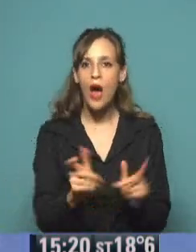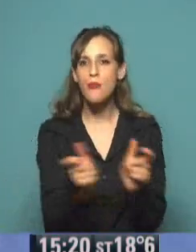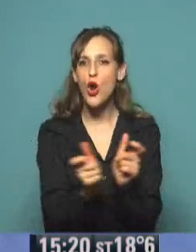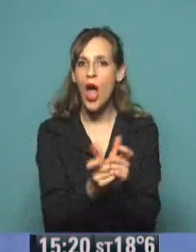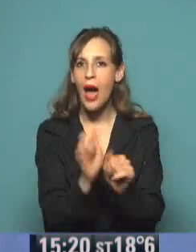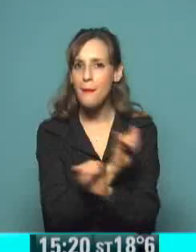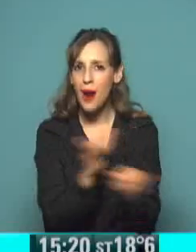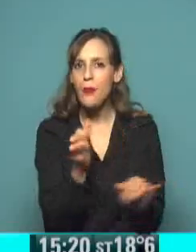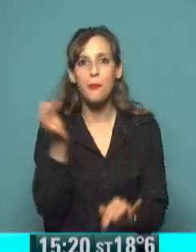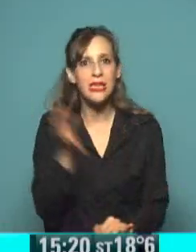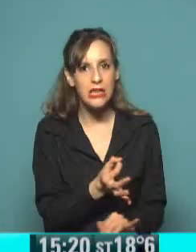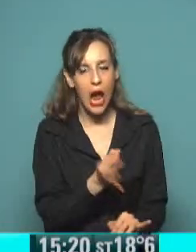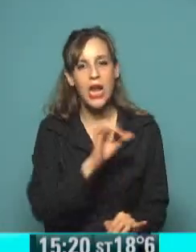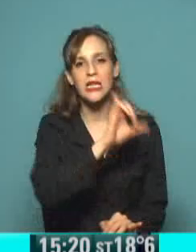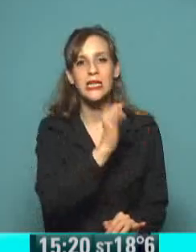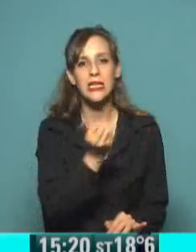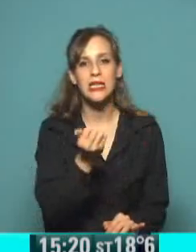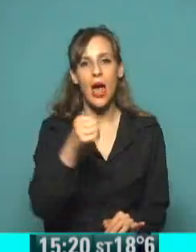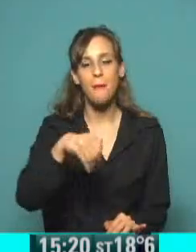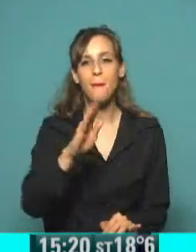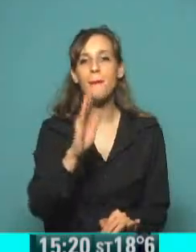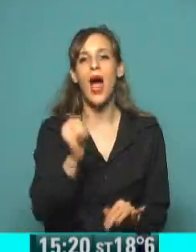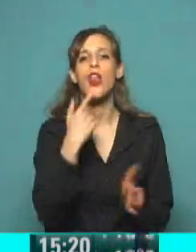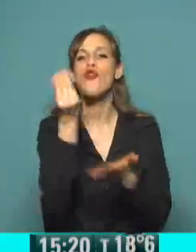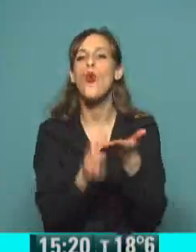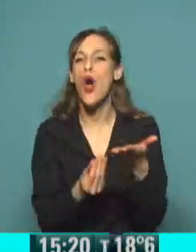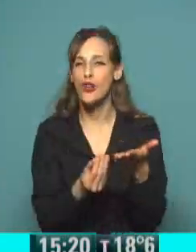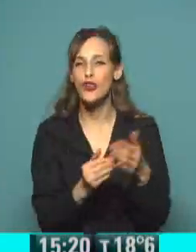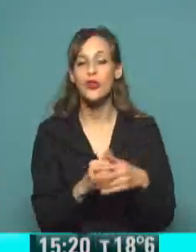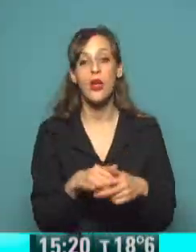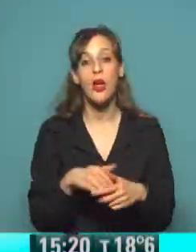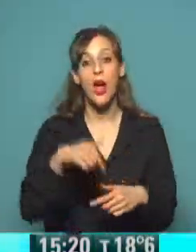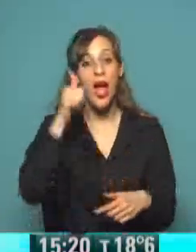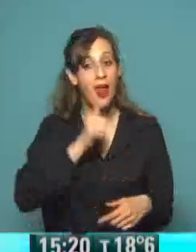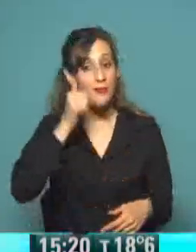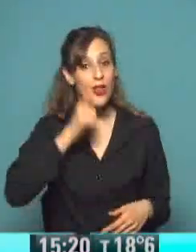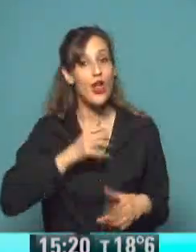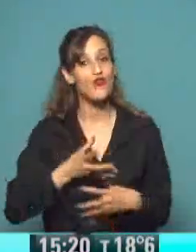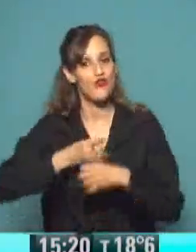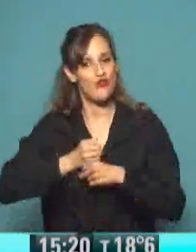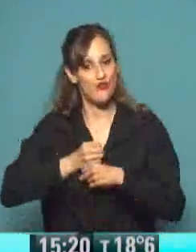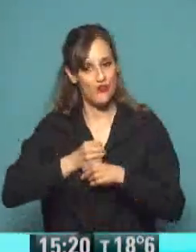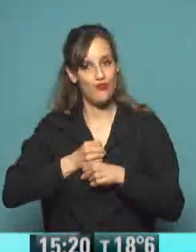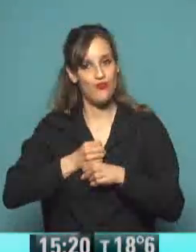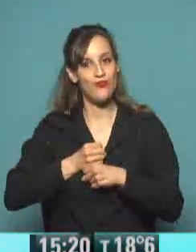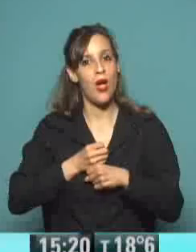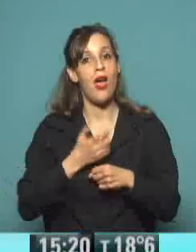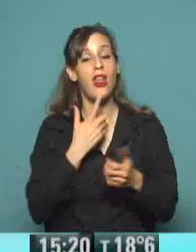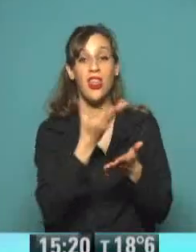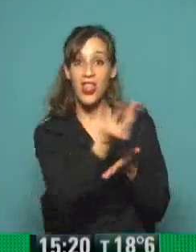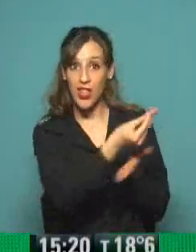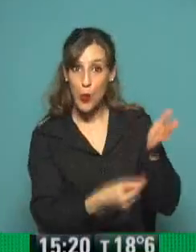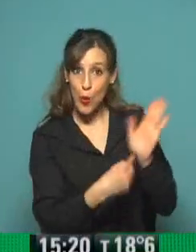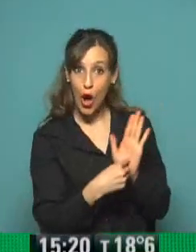Zamba. ¡Qué nervios! ¡Qué nervios! Caramelos. ¿Por qué? Canjé mi dibujo por unos caramelos.